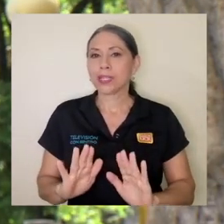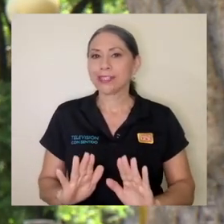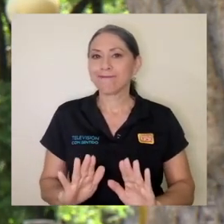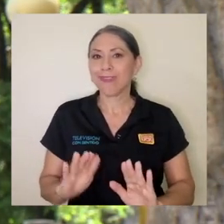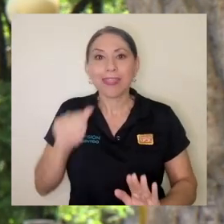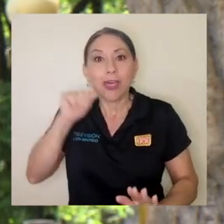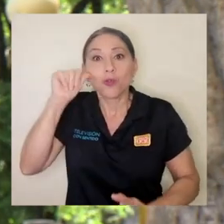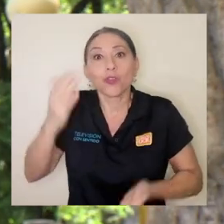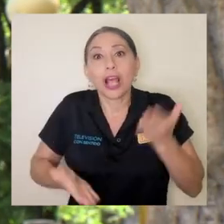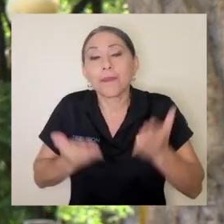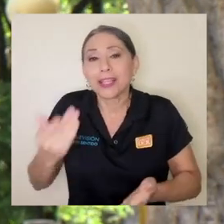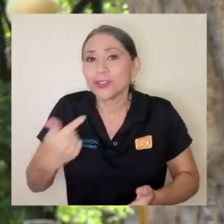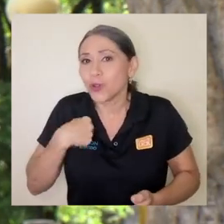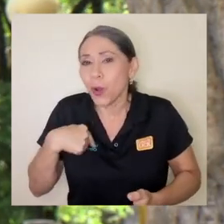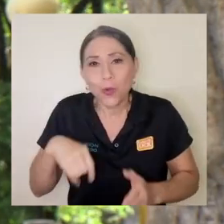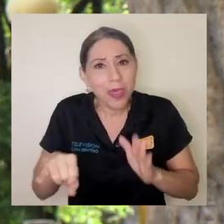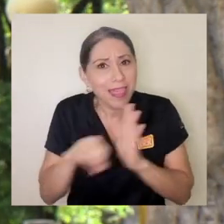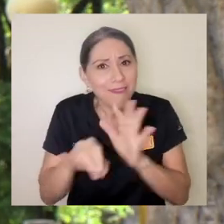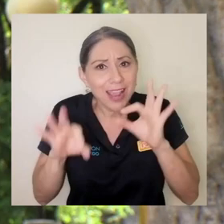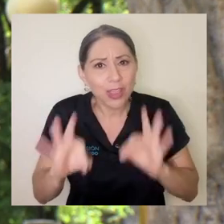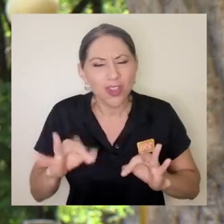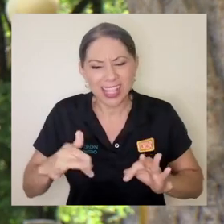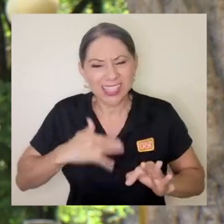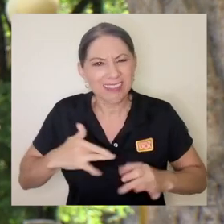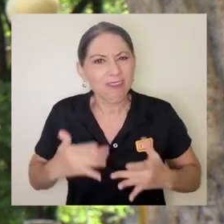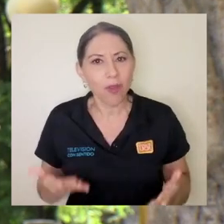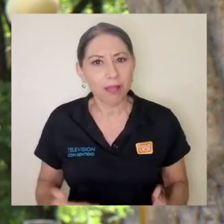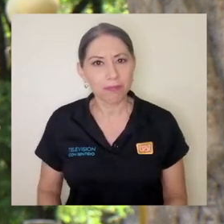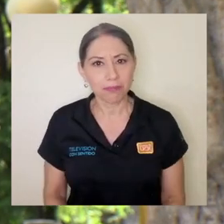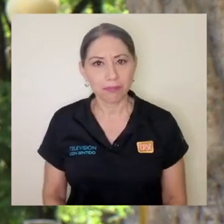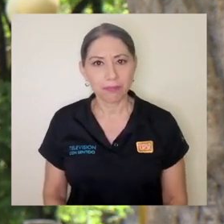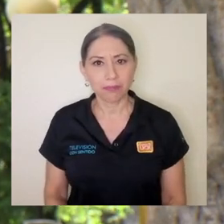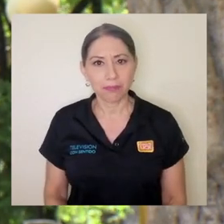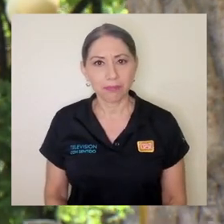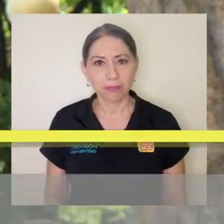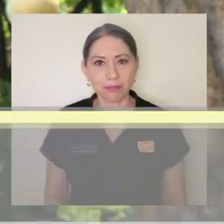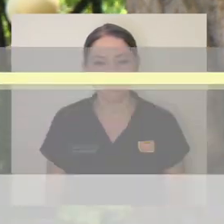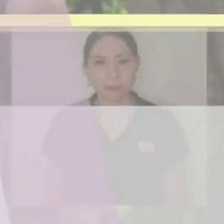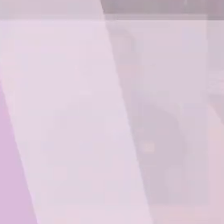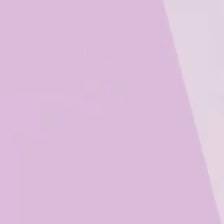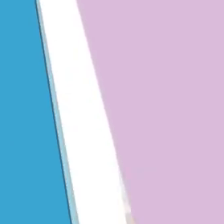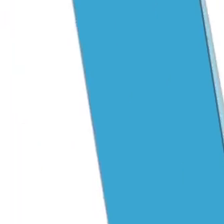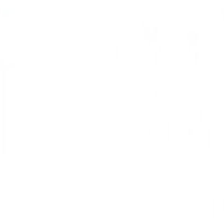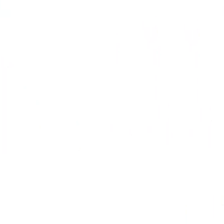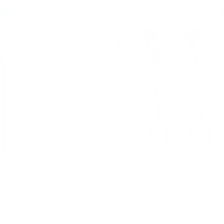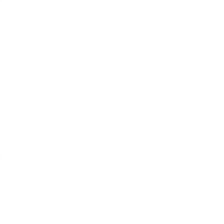de adulto puedo llegar al punto de no poder identificar muy bien qué es lo que estoy sintiendo.